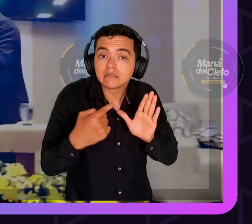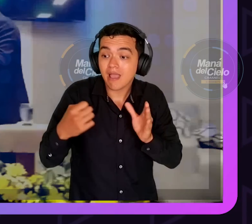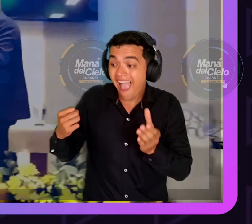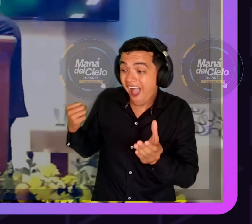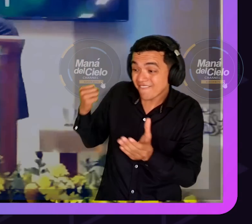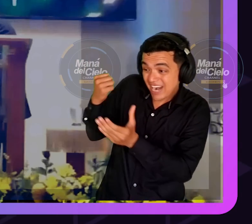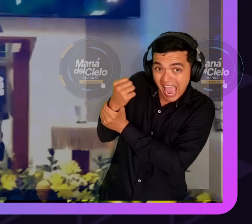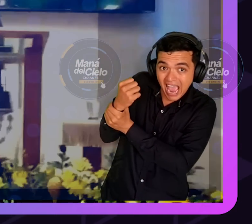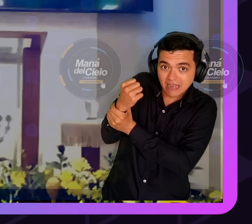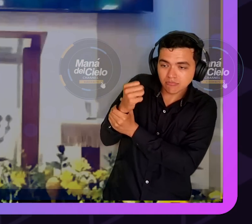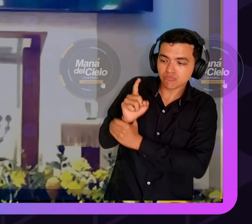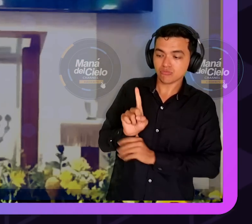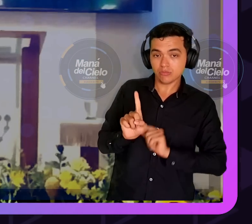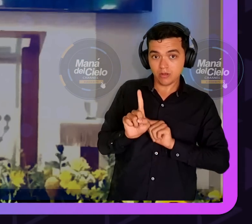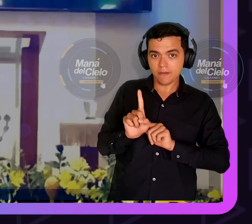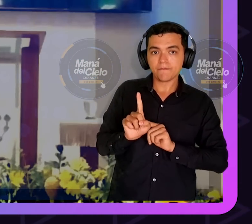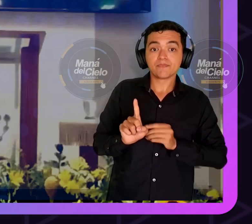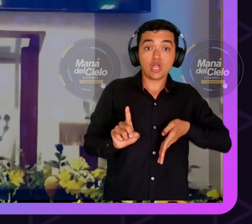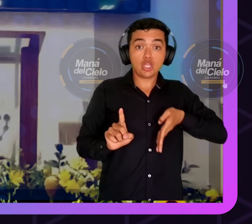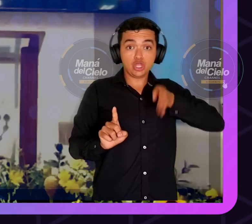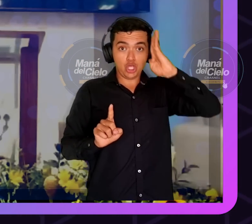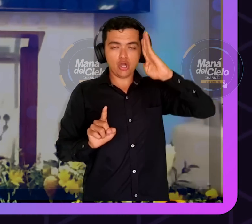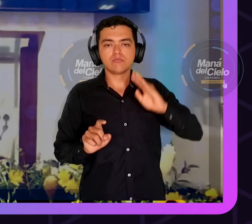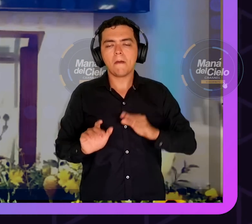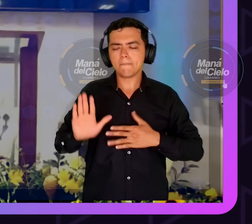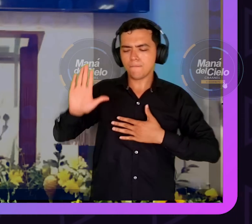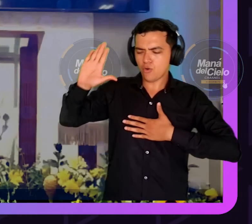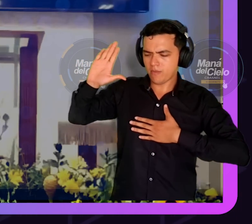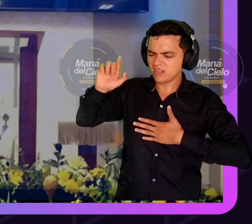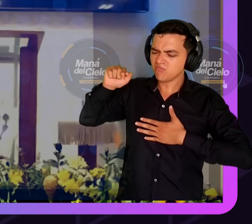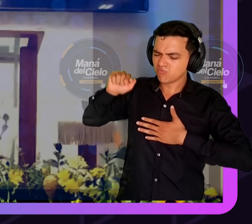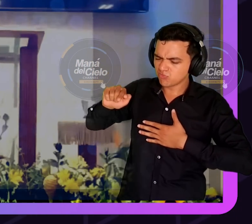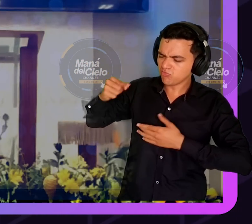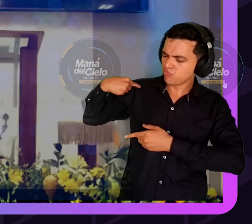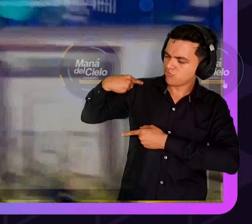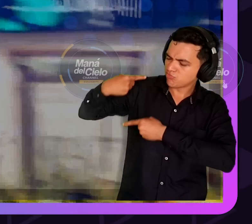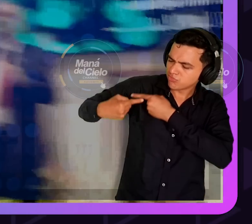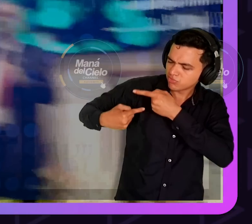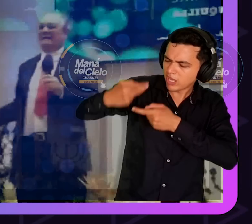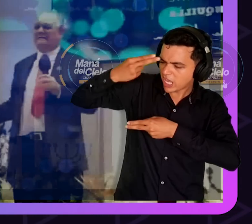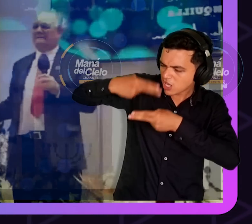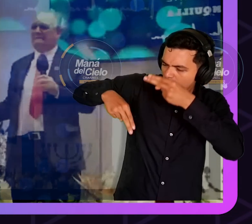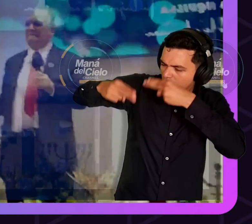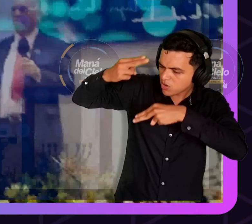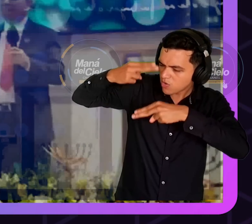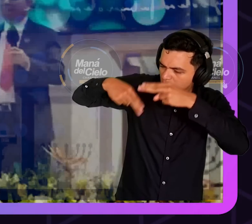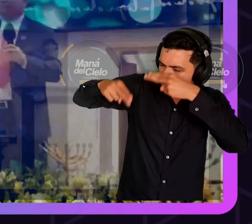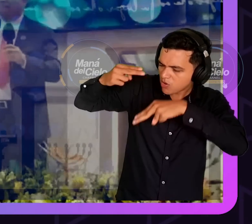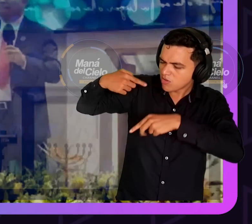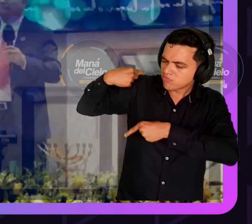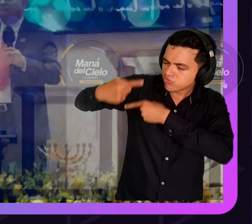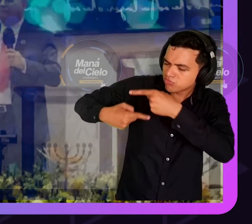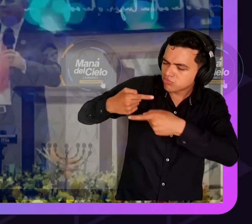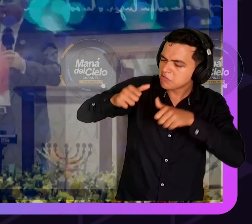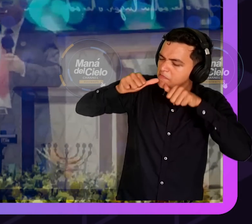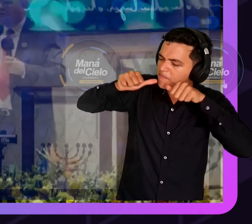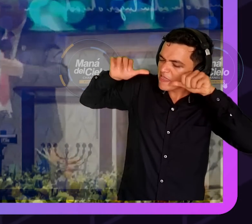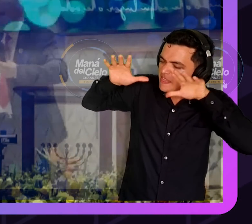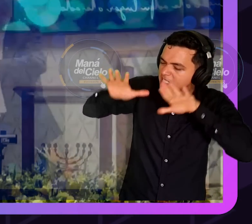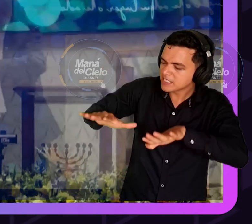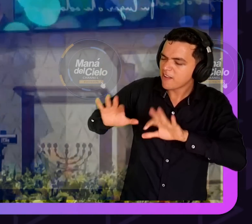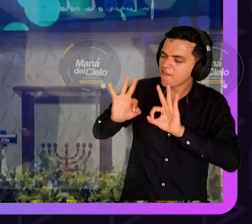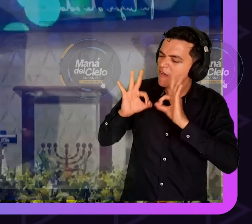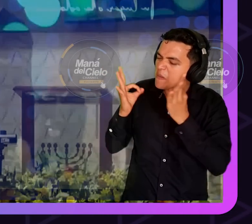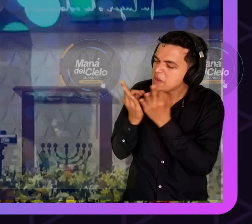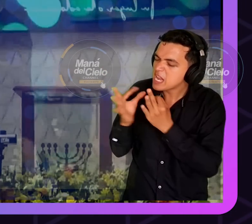Esaú que también son de Abraham. Entonces tú un poco de naciones. Son como 18 príncipes ahí. Entonces tú empiezas a